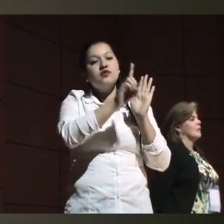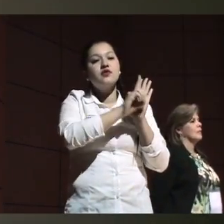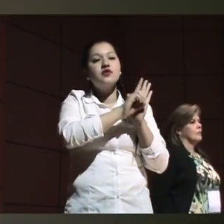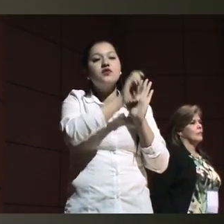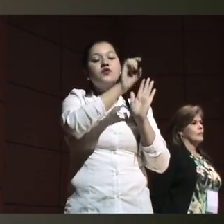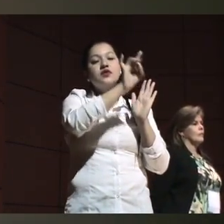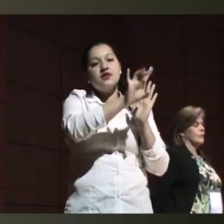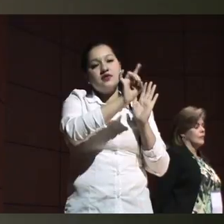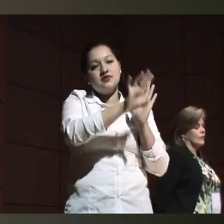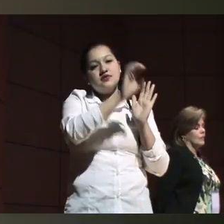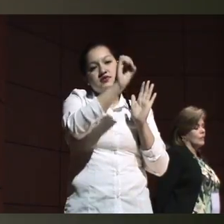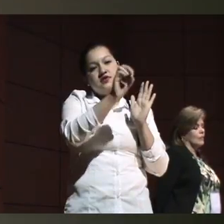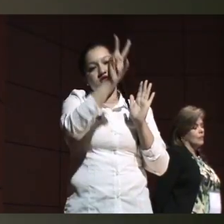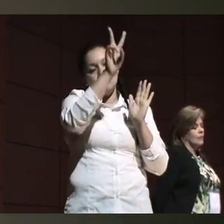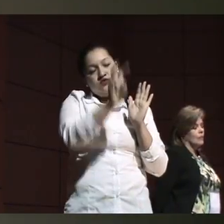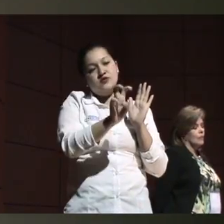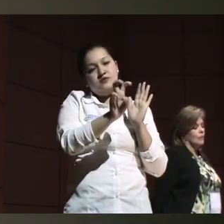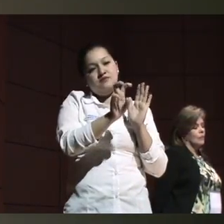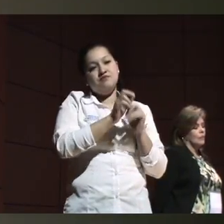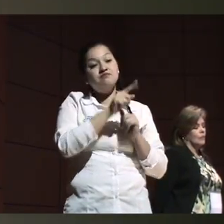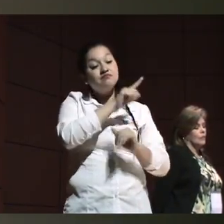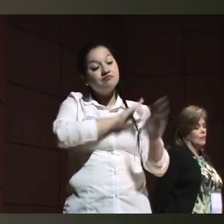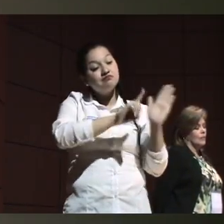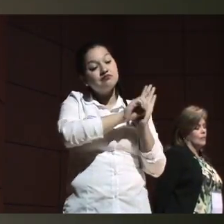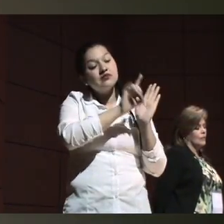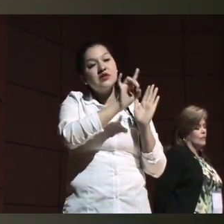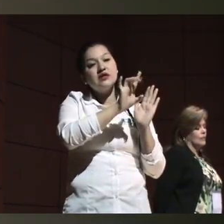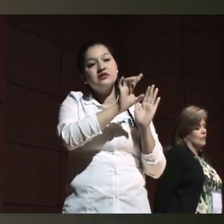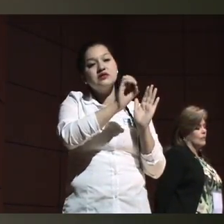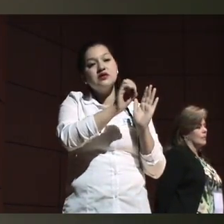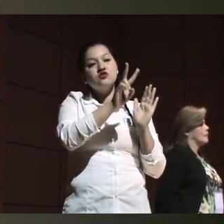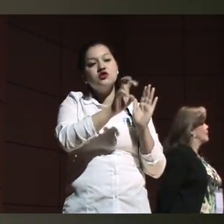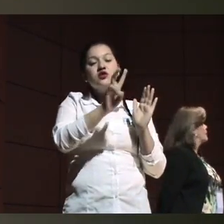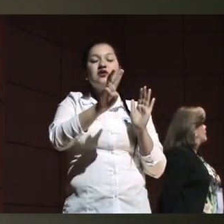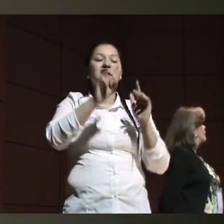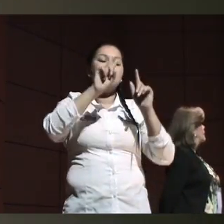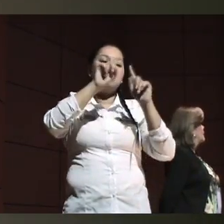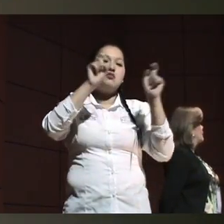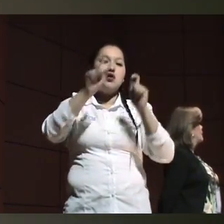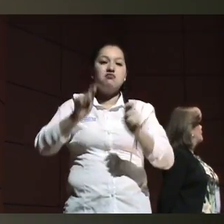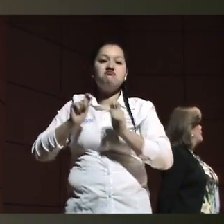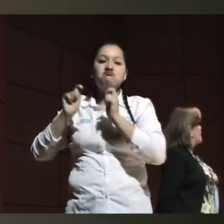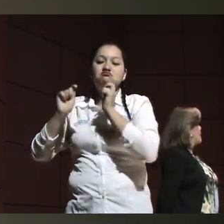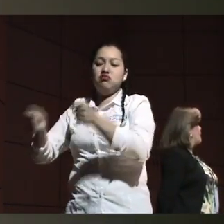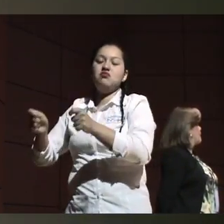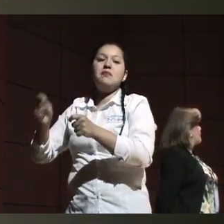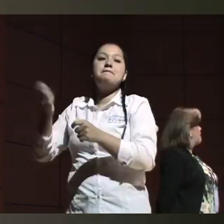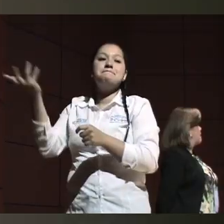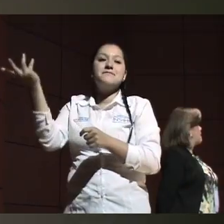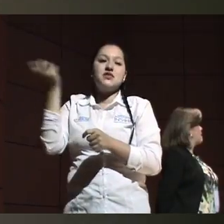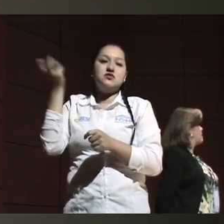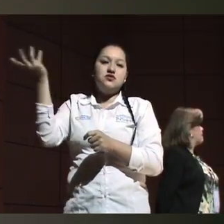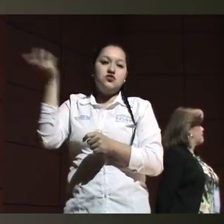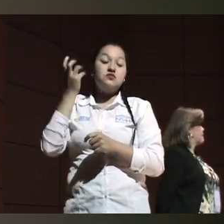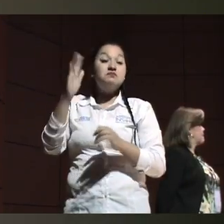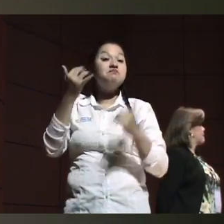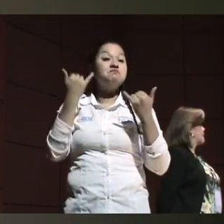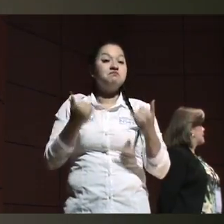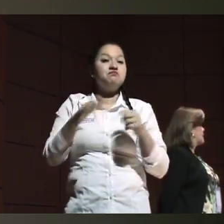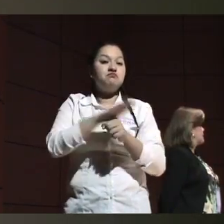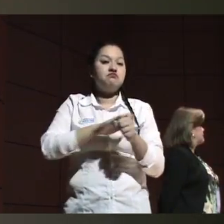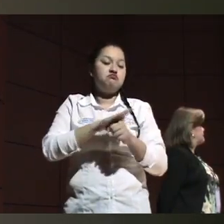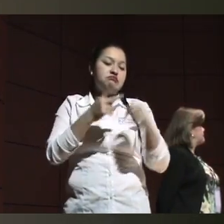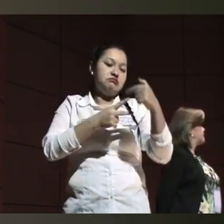1507, que es todo lo que es pensión de invalidez. Y el cuidado paliativo que en este momento tenemos dos cosas